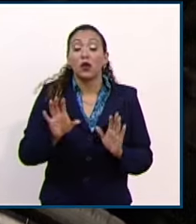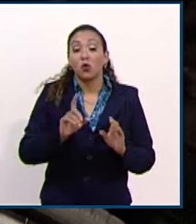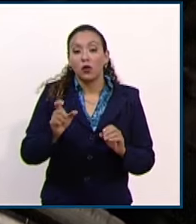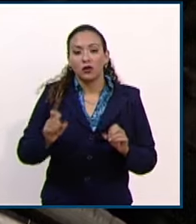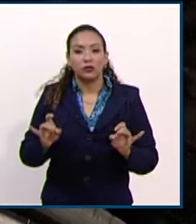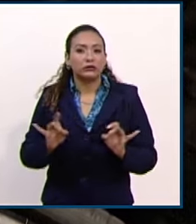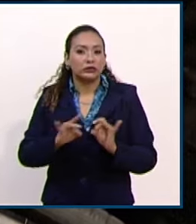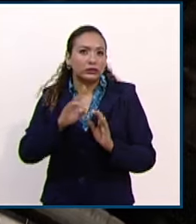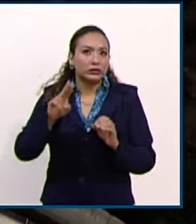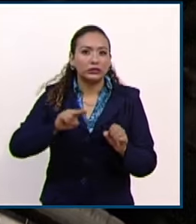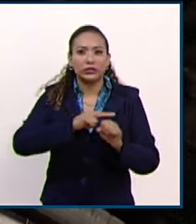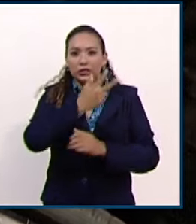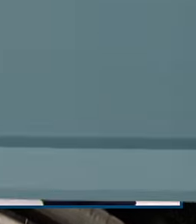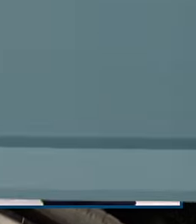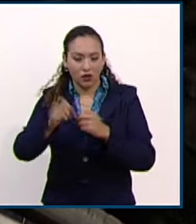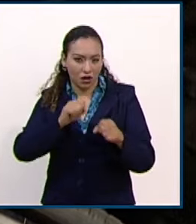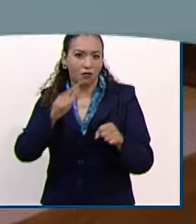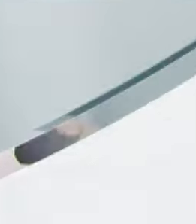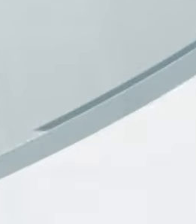naturales.